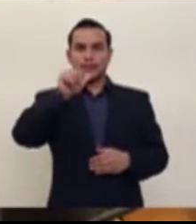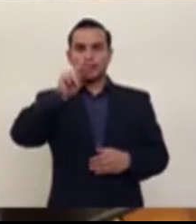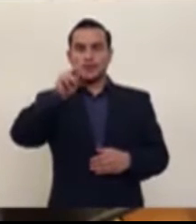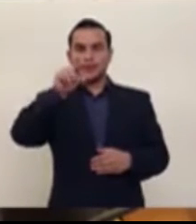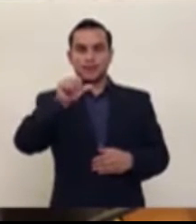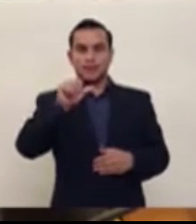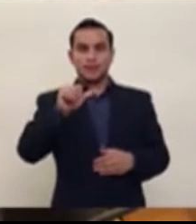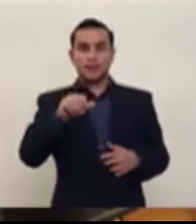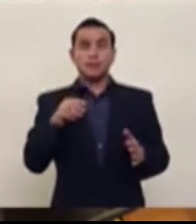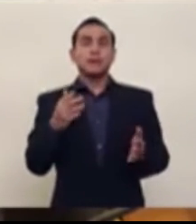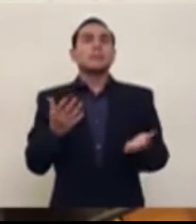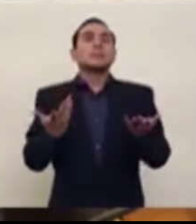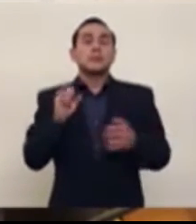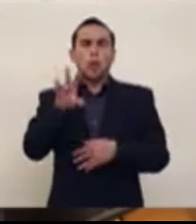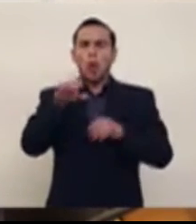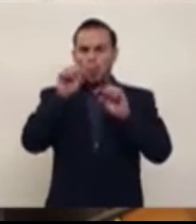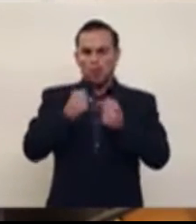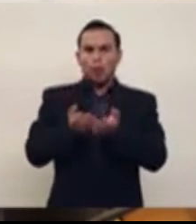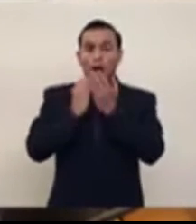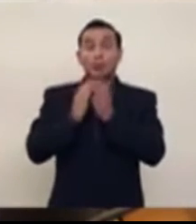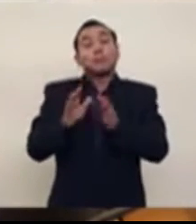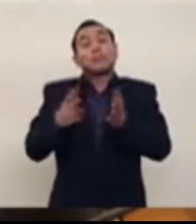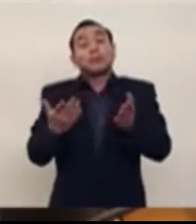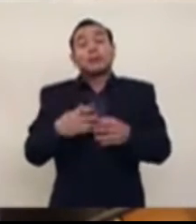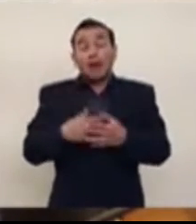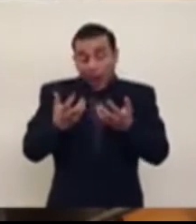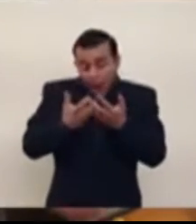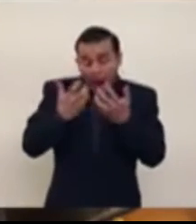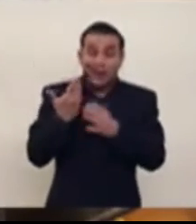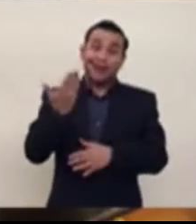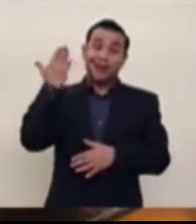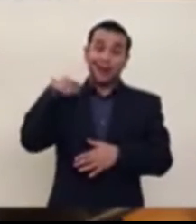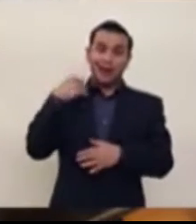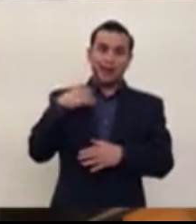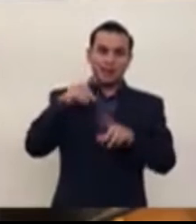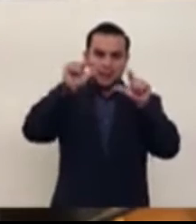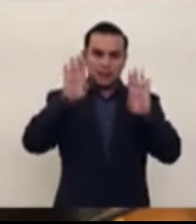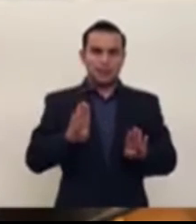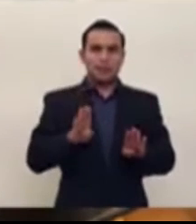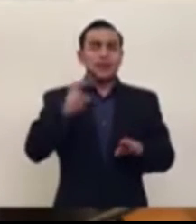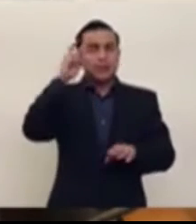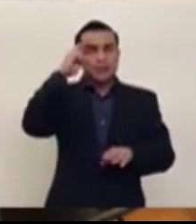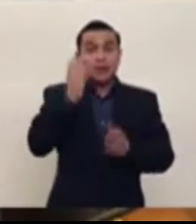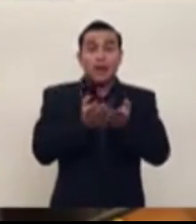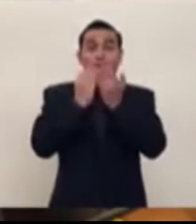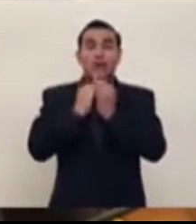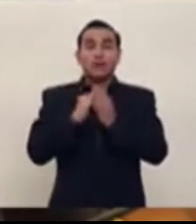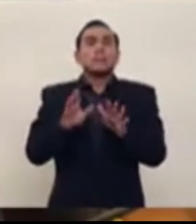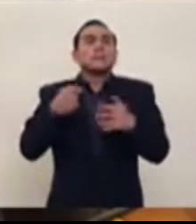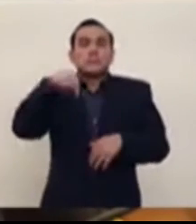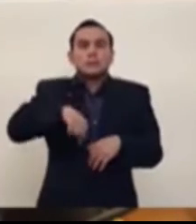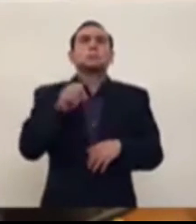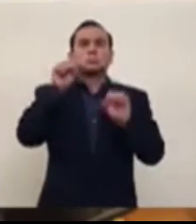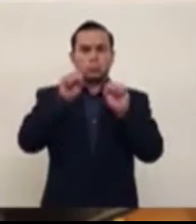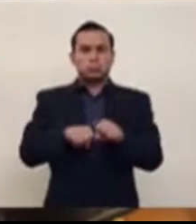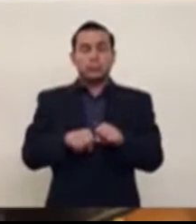Probablemente porque ellos están basados en estándares anteriores, en donde la gente, bueno, si esta agua se tomaba antes, ¿por qué no se va a tomar ahora?